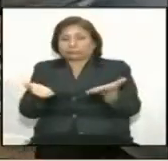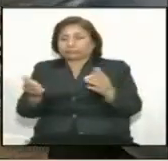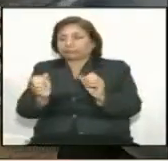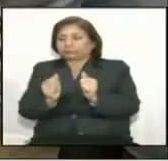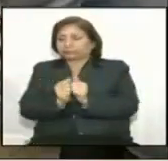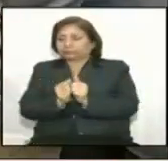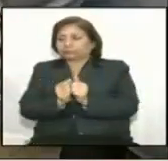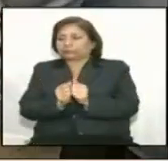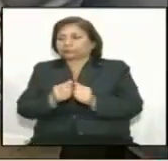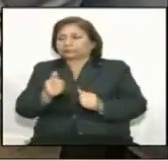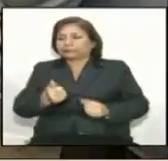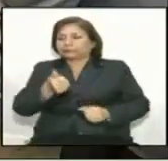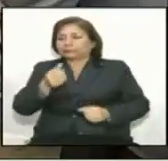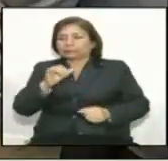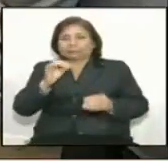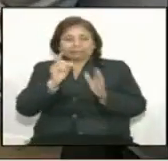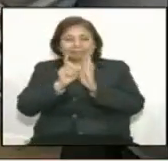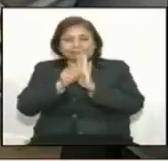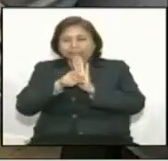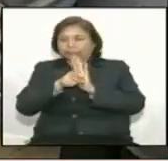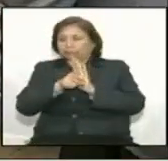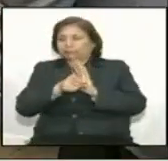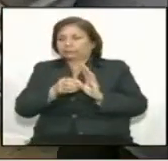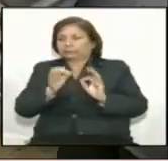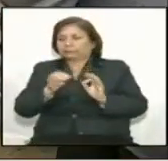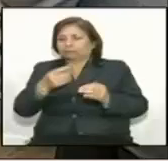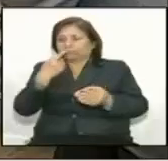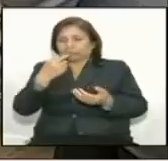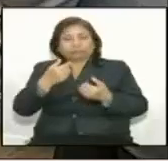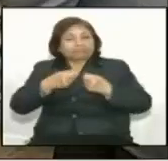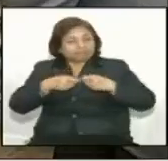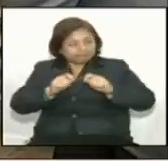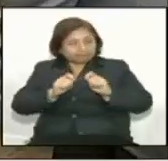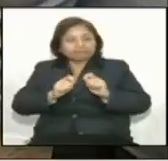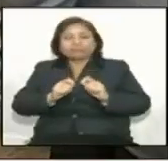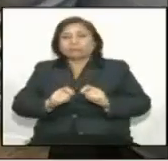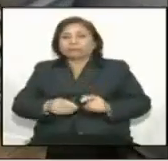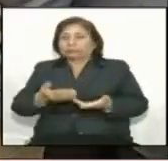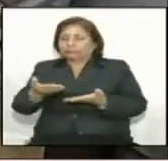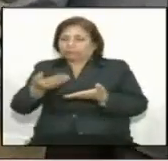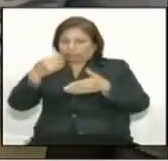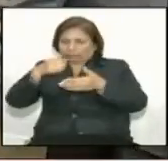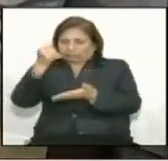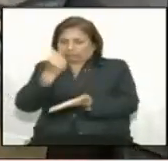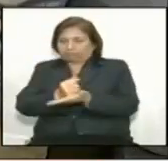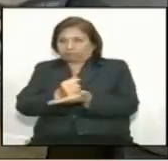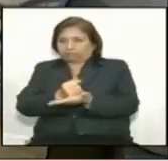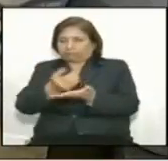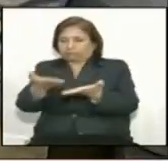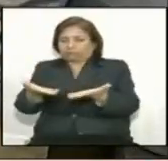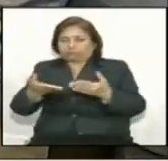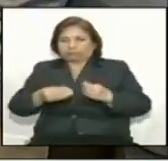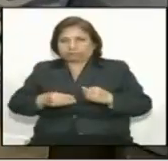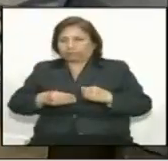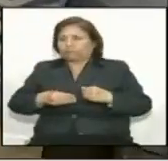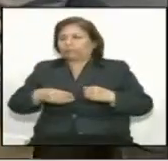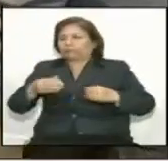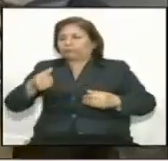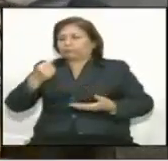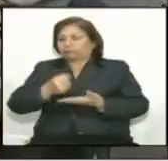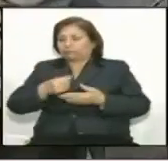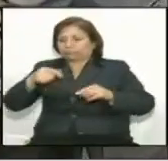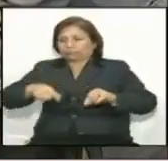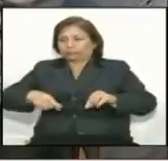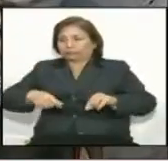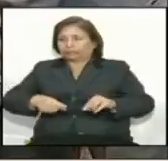señor Francisco Sagasti, que tiene todo el ánimo concertador, estoy seguro que escuchará a distintos sectores, pero más importante, escuchará a la ciudad.